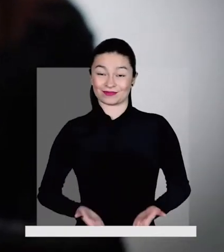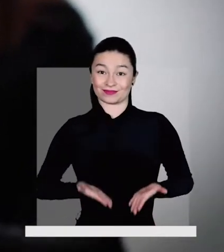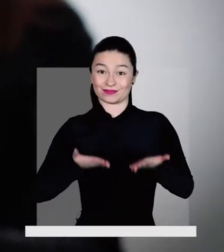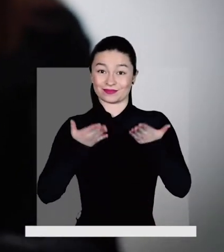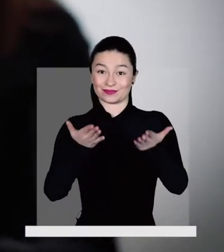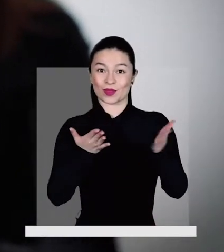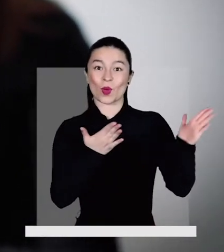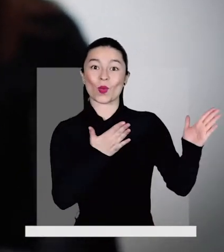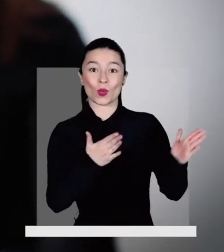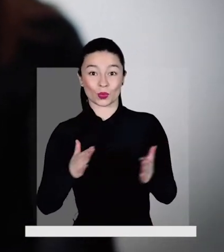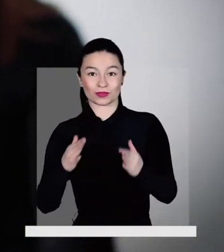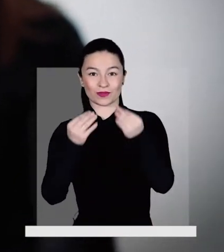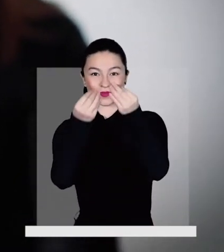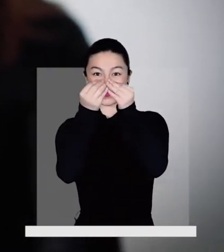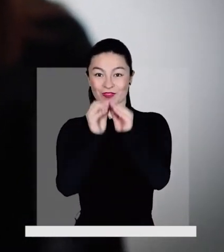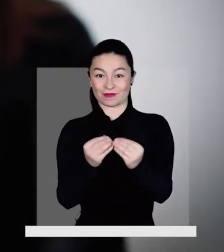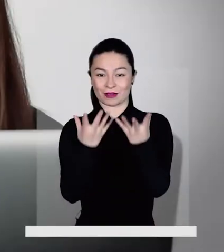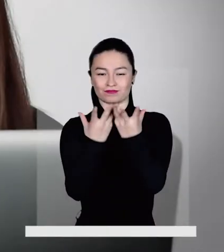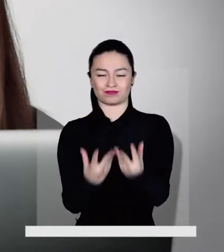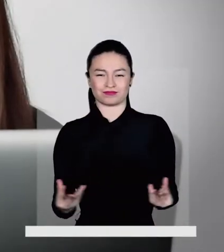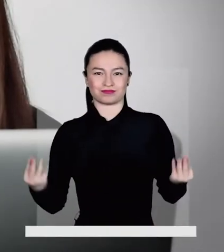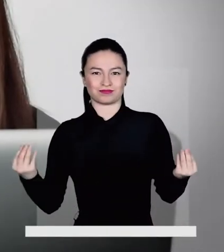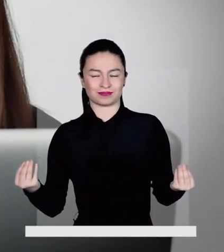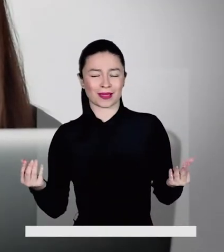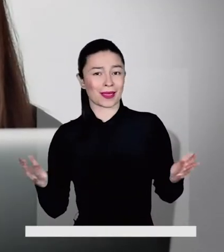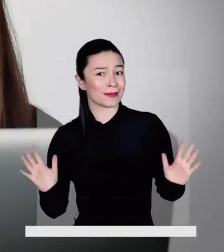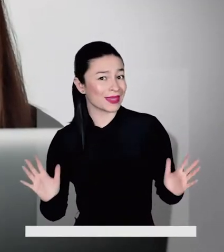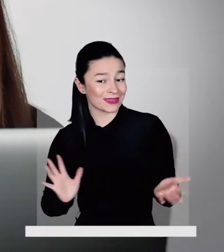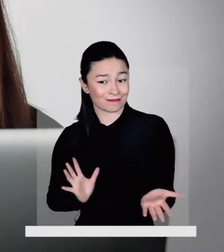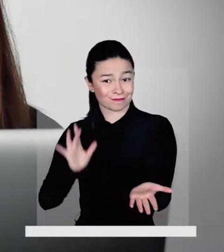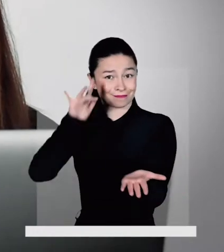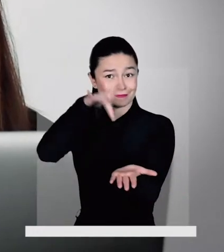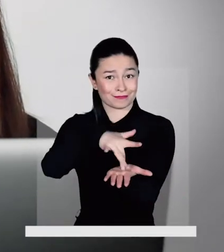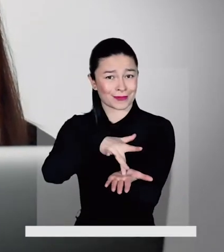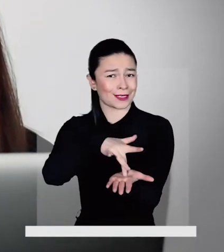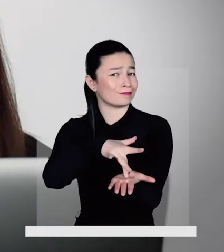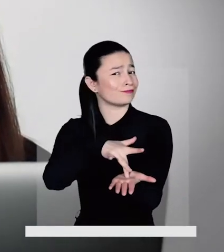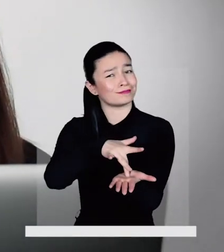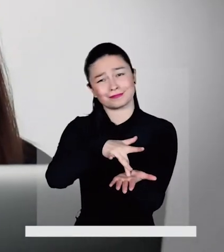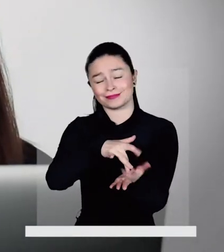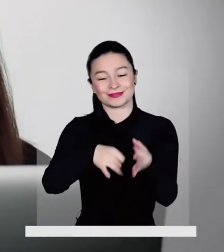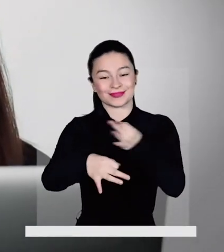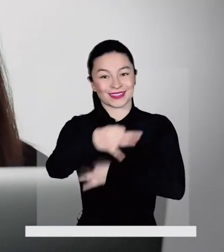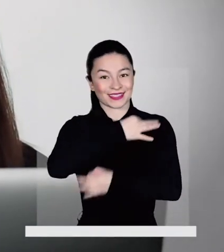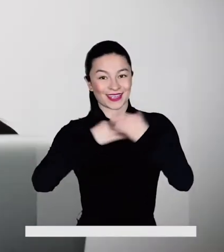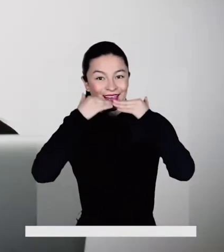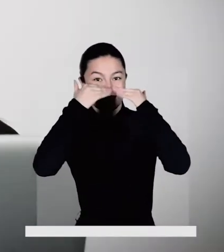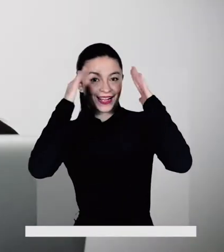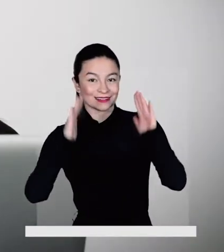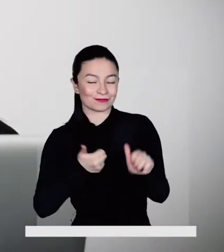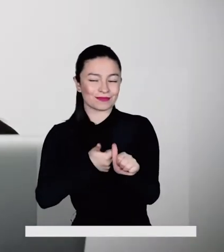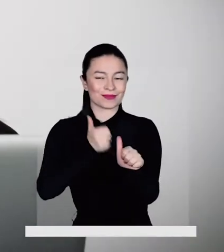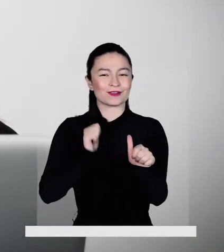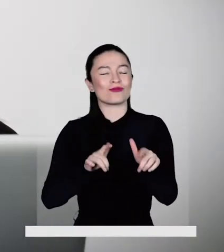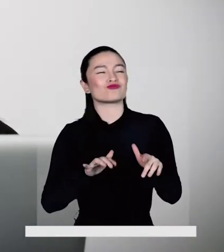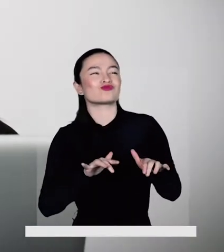Conoce las dos modalidades que FENASCOL te ofrece en los cursos de lengua de señas colombiana para que aprendas desde tu casa.